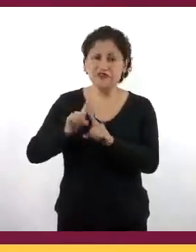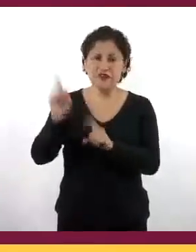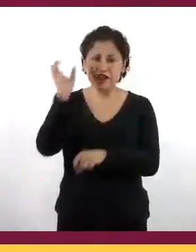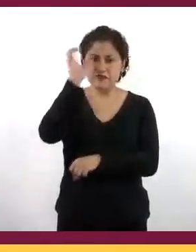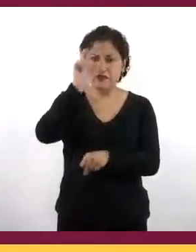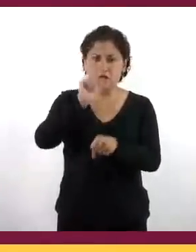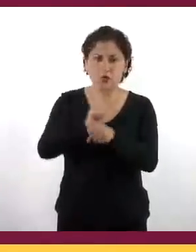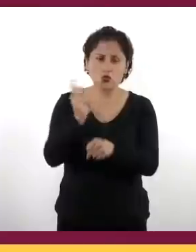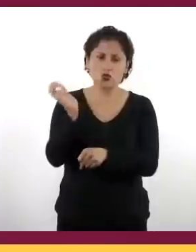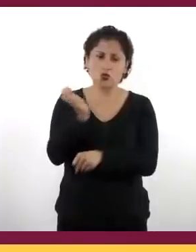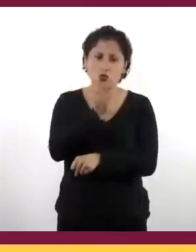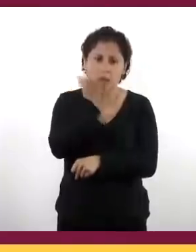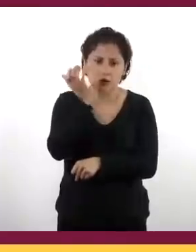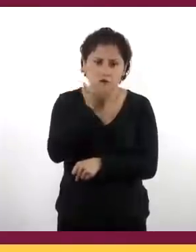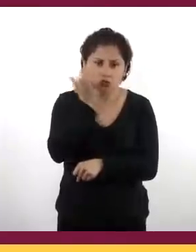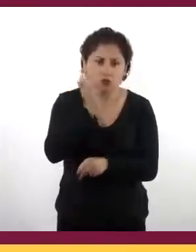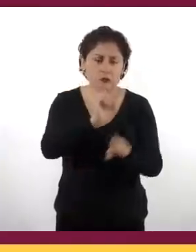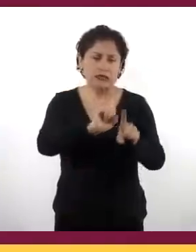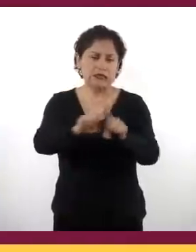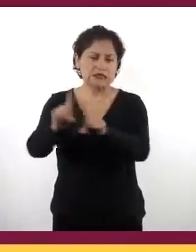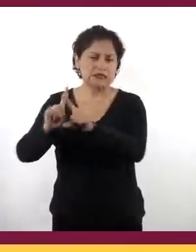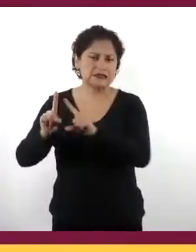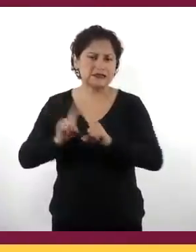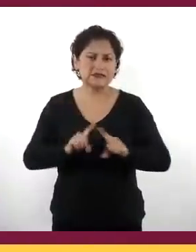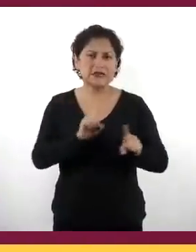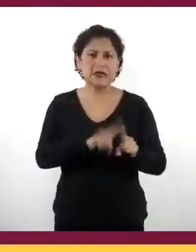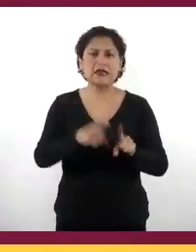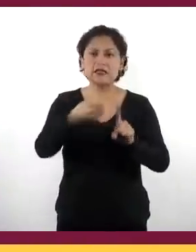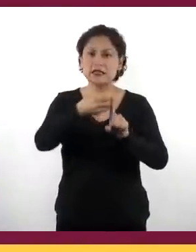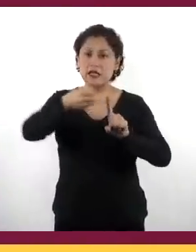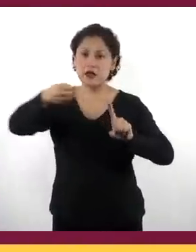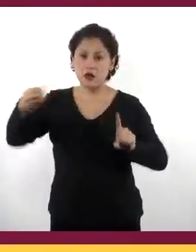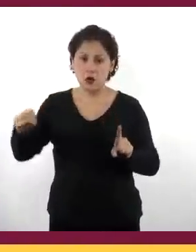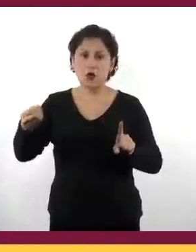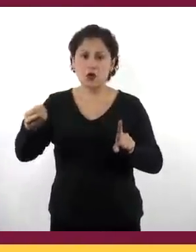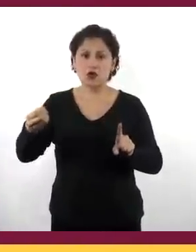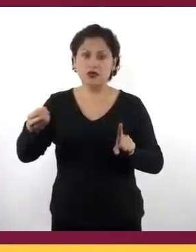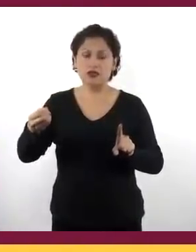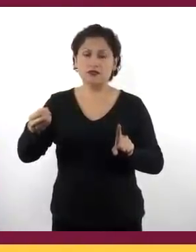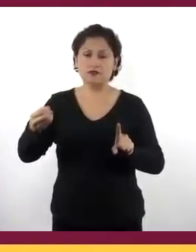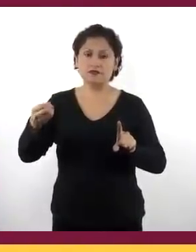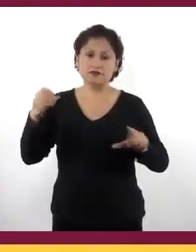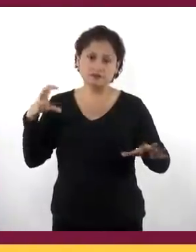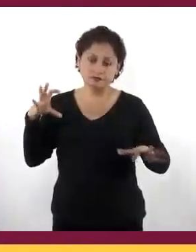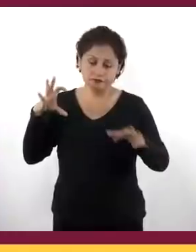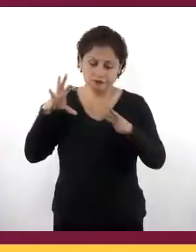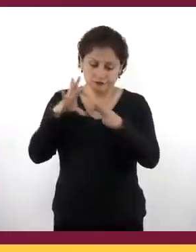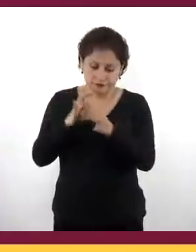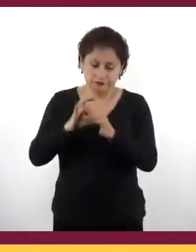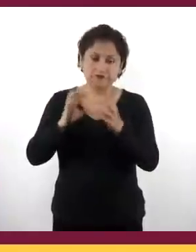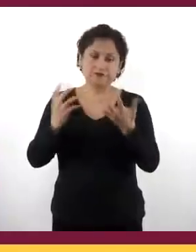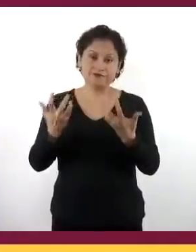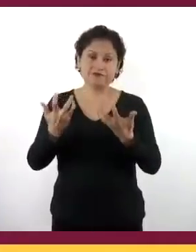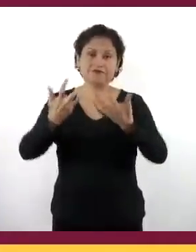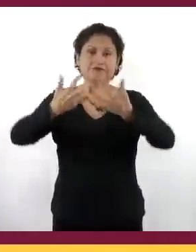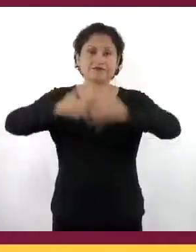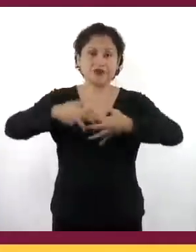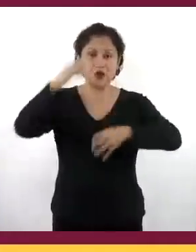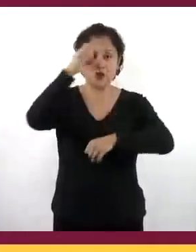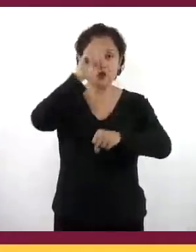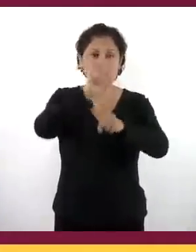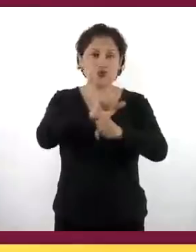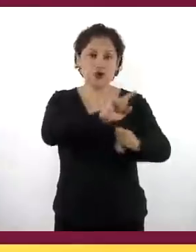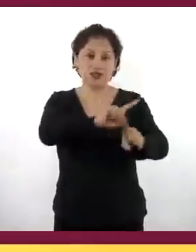tradiciones, cultura, así como la forma de organizarse socialmente fueron resultado de una fusión entre las diferentes